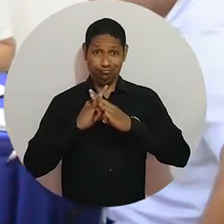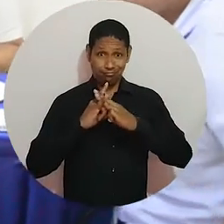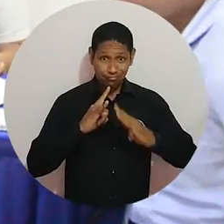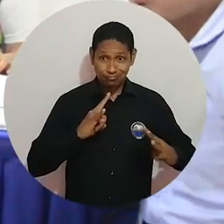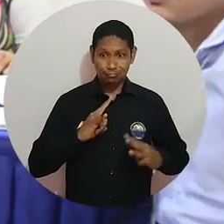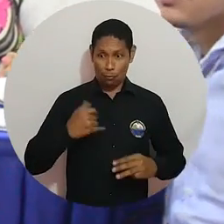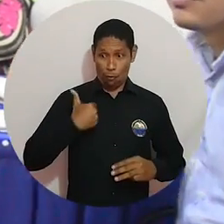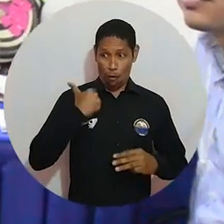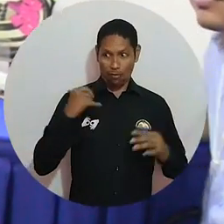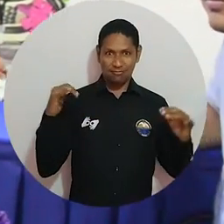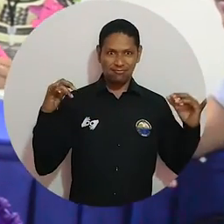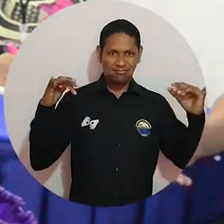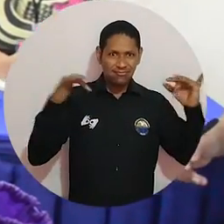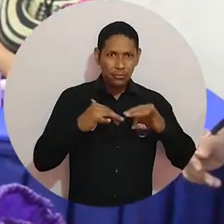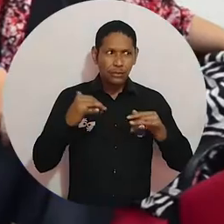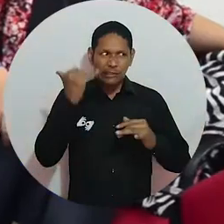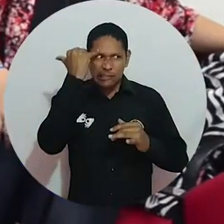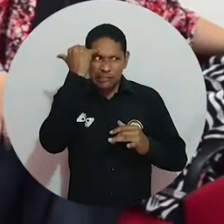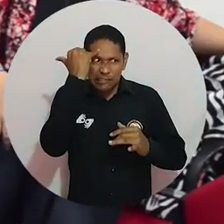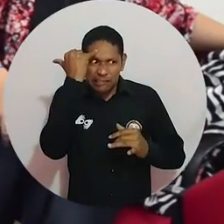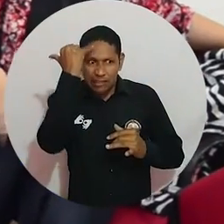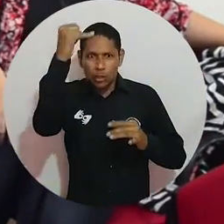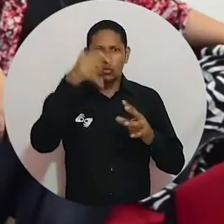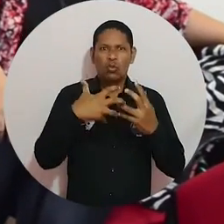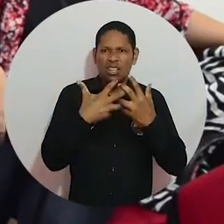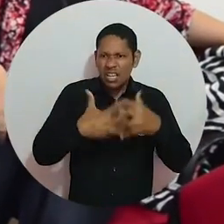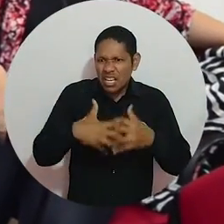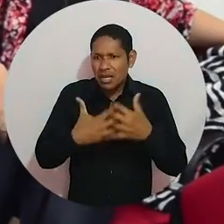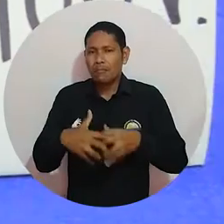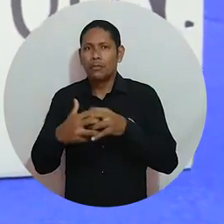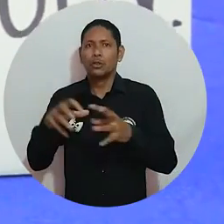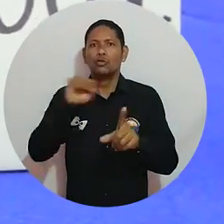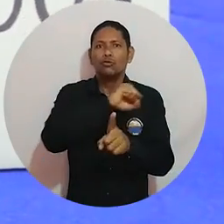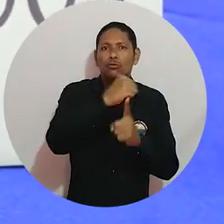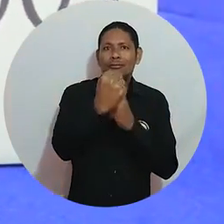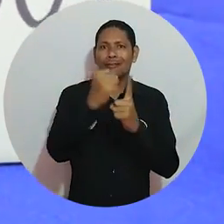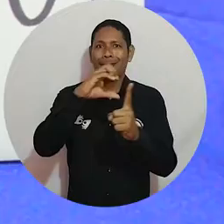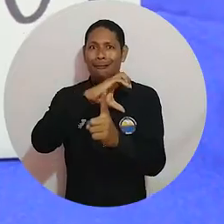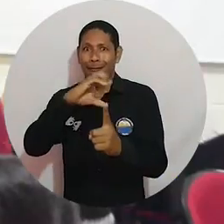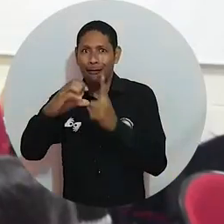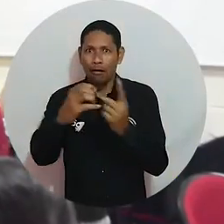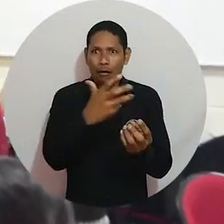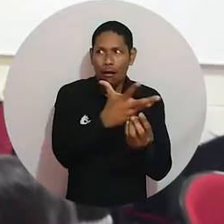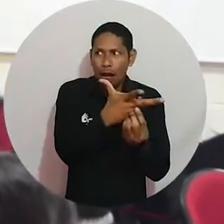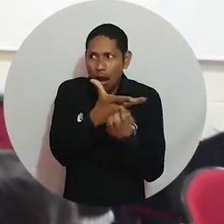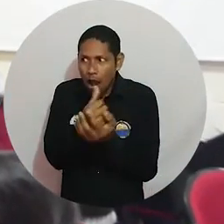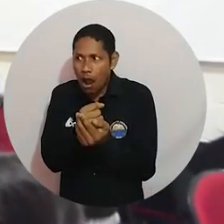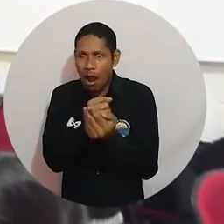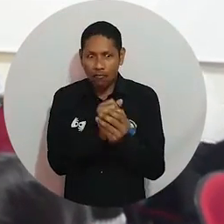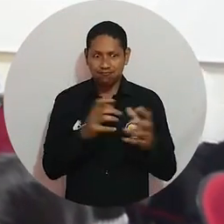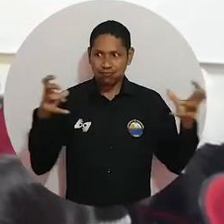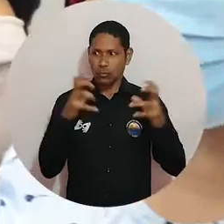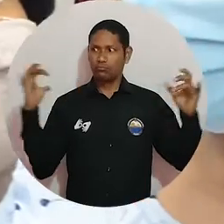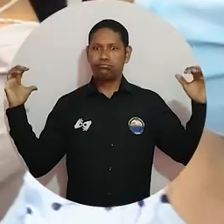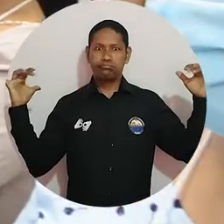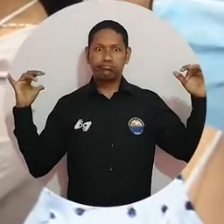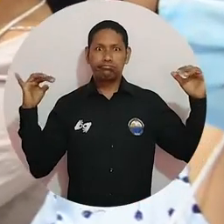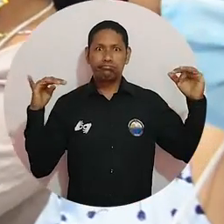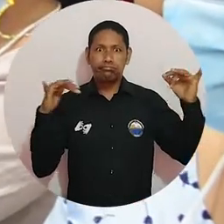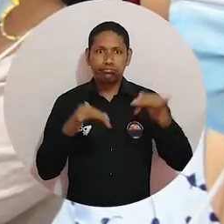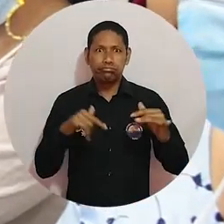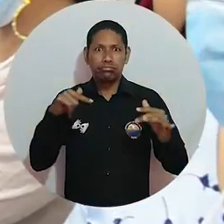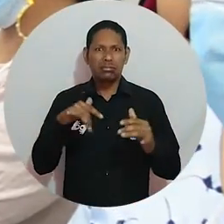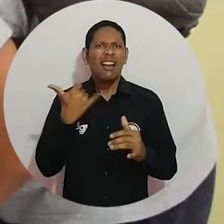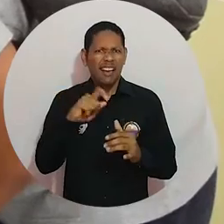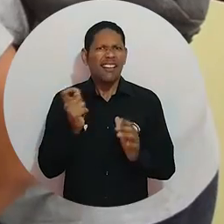Jóvenes de la Universidad del Magdalena que le apuestan a crear empresas sociales, culturales y artísticas tuvieron un importante punto de partida en la